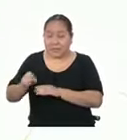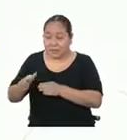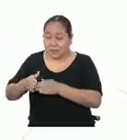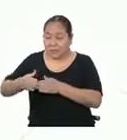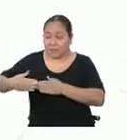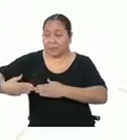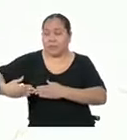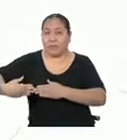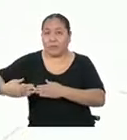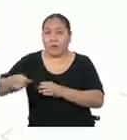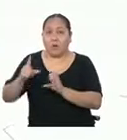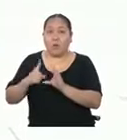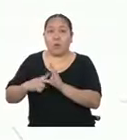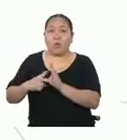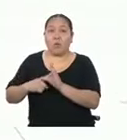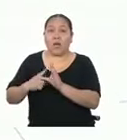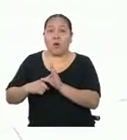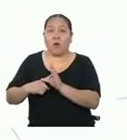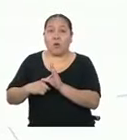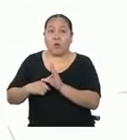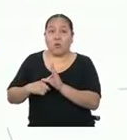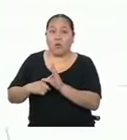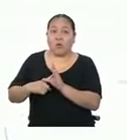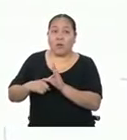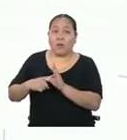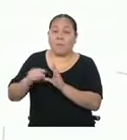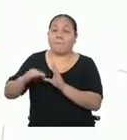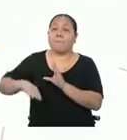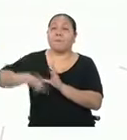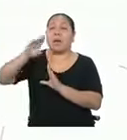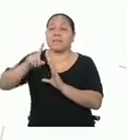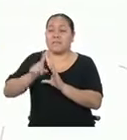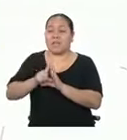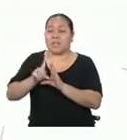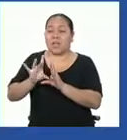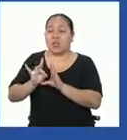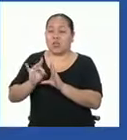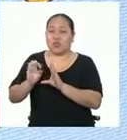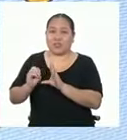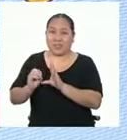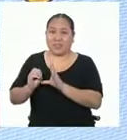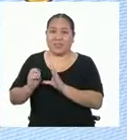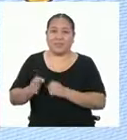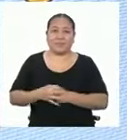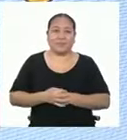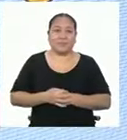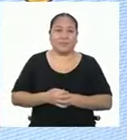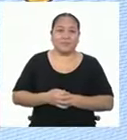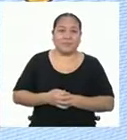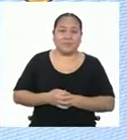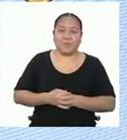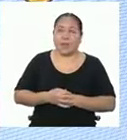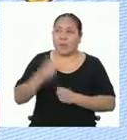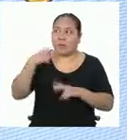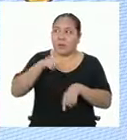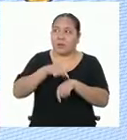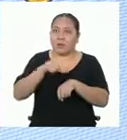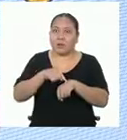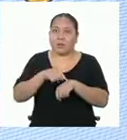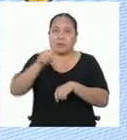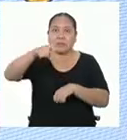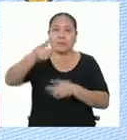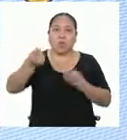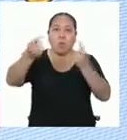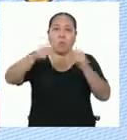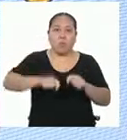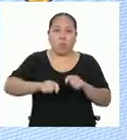palabras, se tiene uno o más ángulos internos que miden más de 180 grados. Profe, acabo de ver la hora. Tenemos